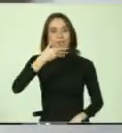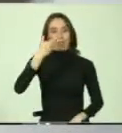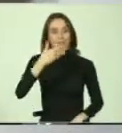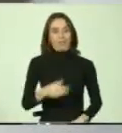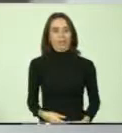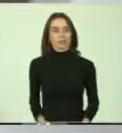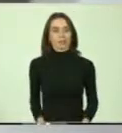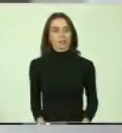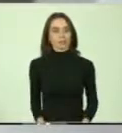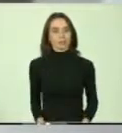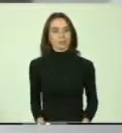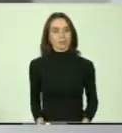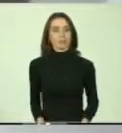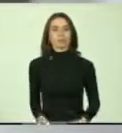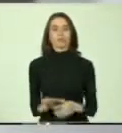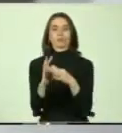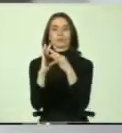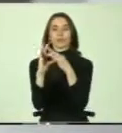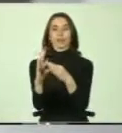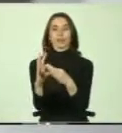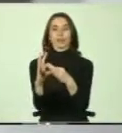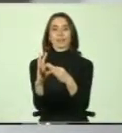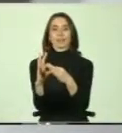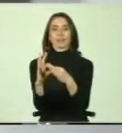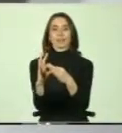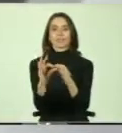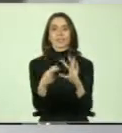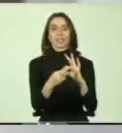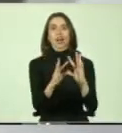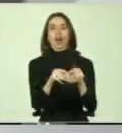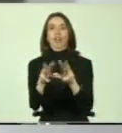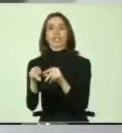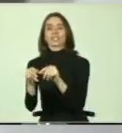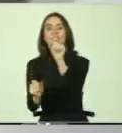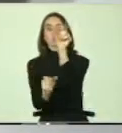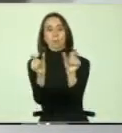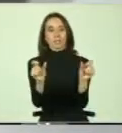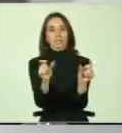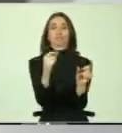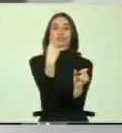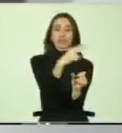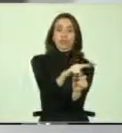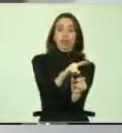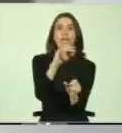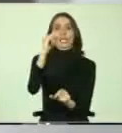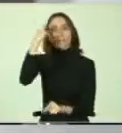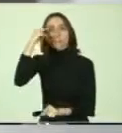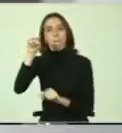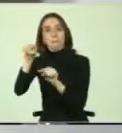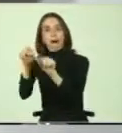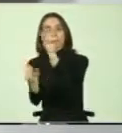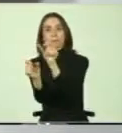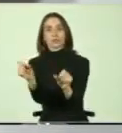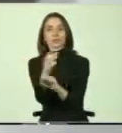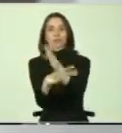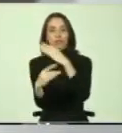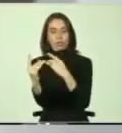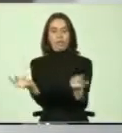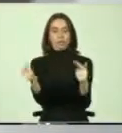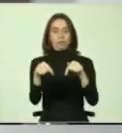Y también agradecer a las organizaciones de personas de y para, personas con discapacidad, por su presencia.